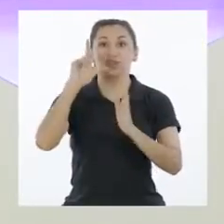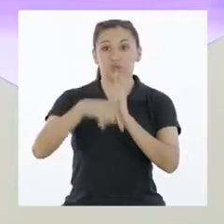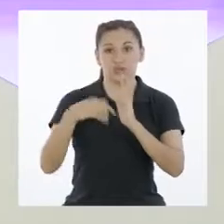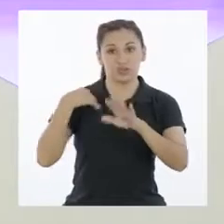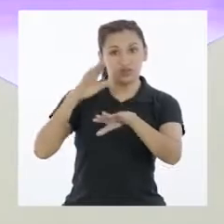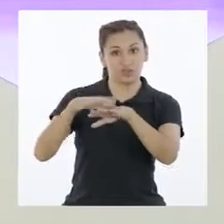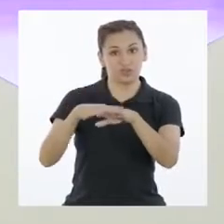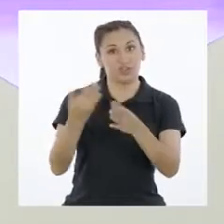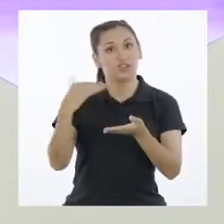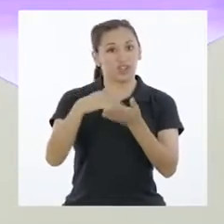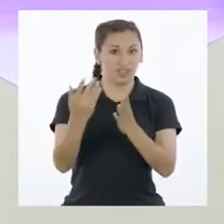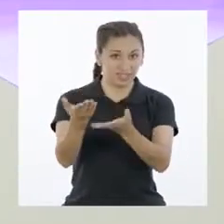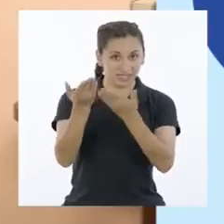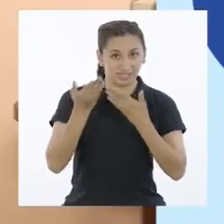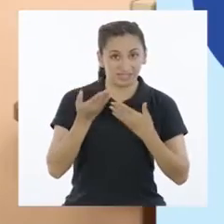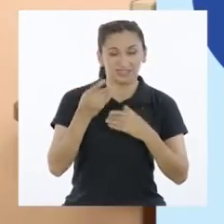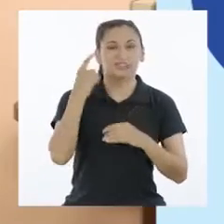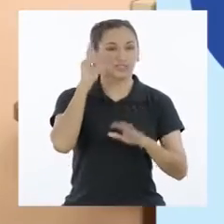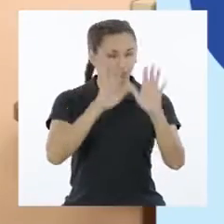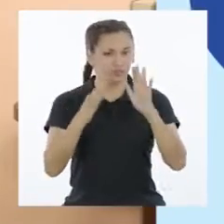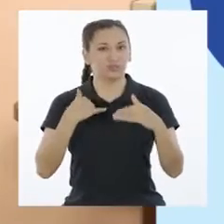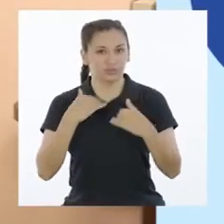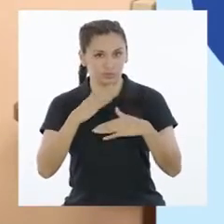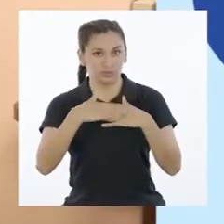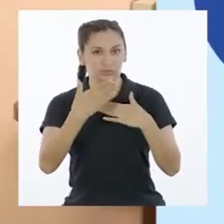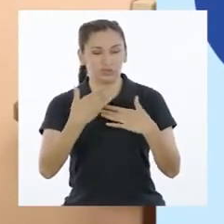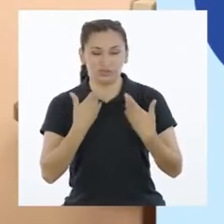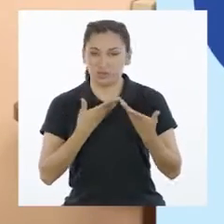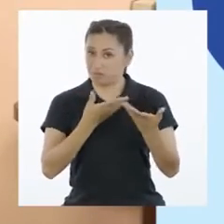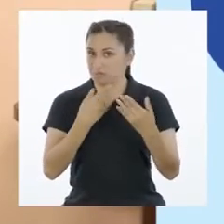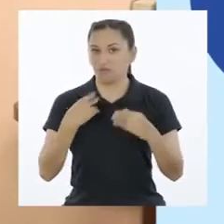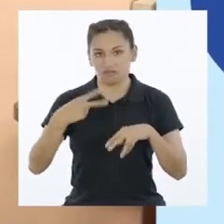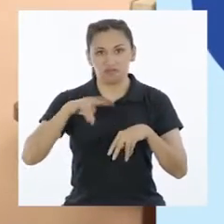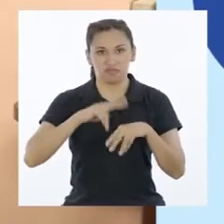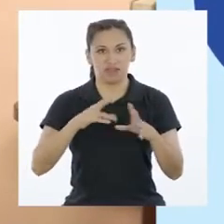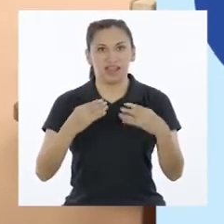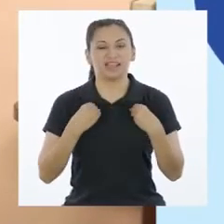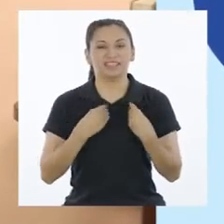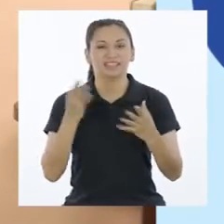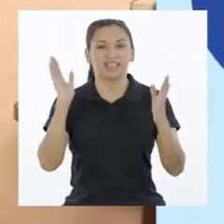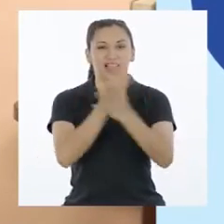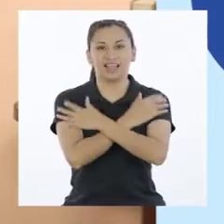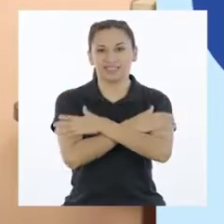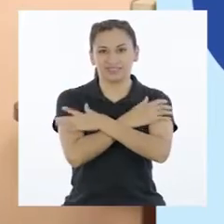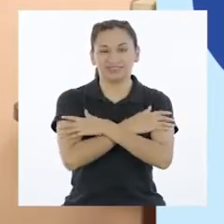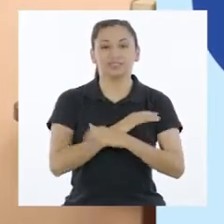Cualquier cosa la volvemos a llamar. Estoy a su disposición. Un fuerte abrazo.